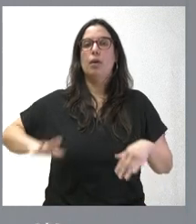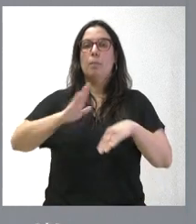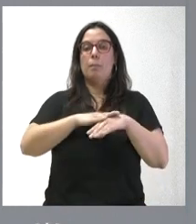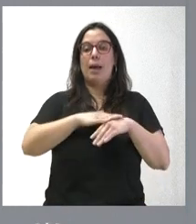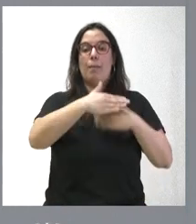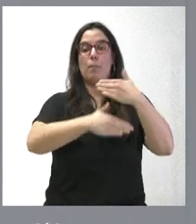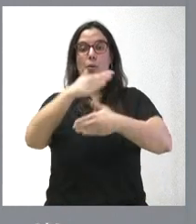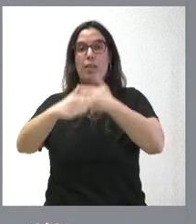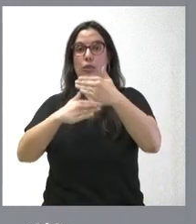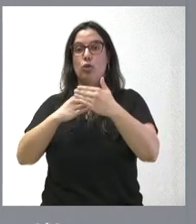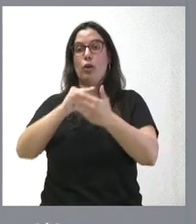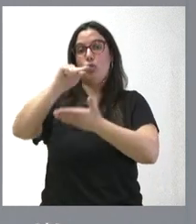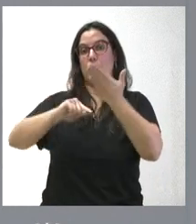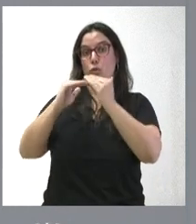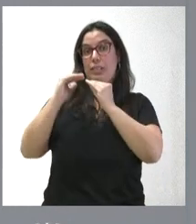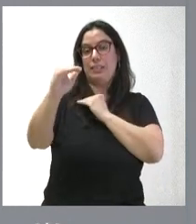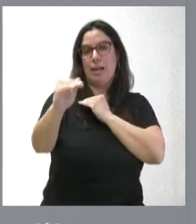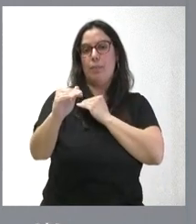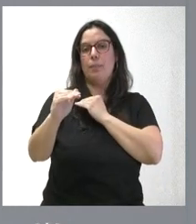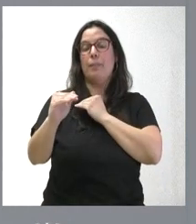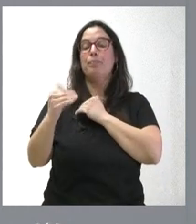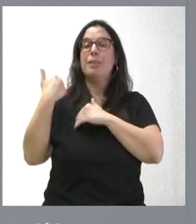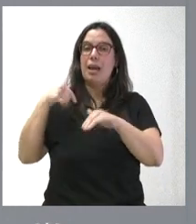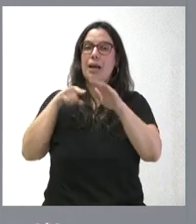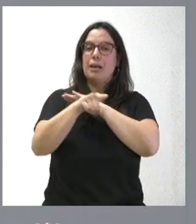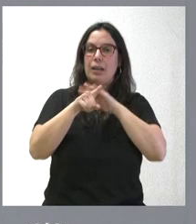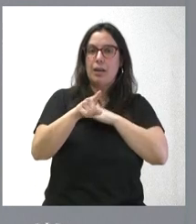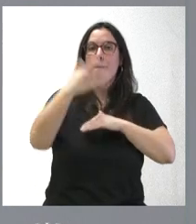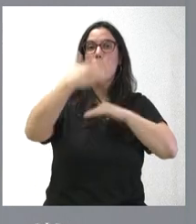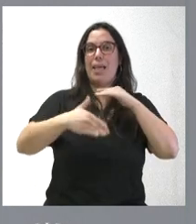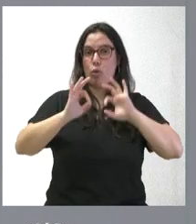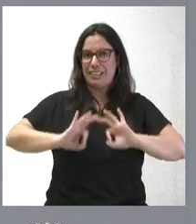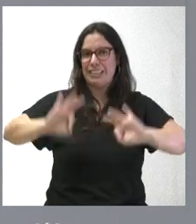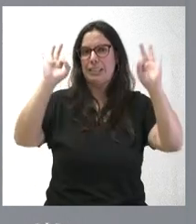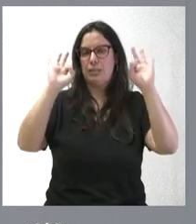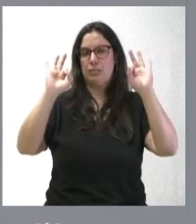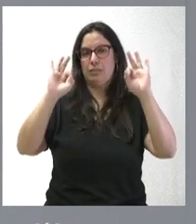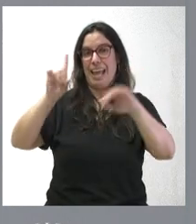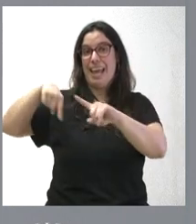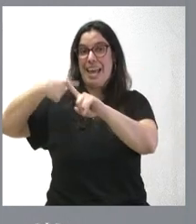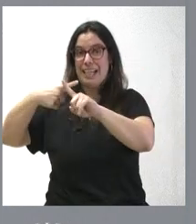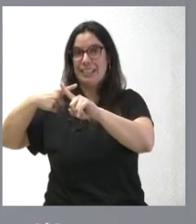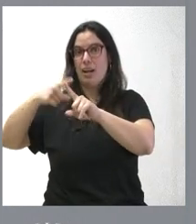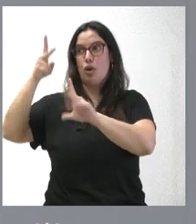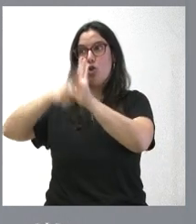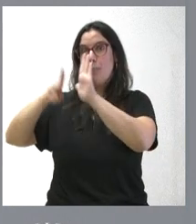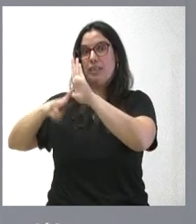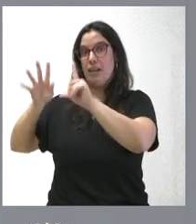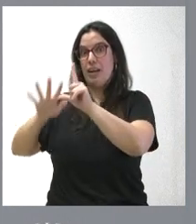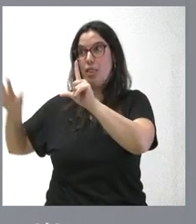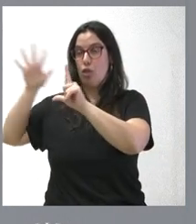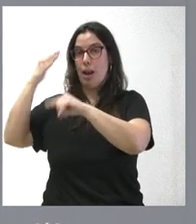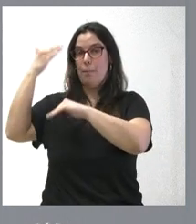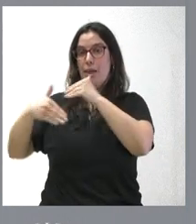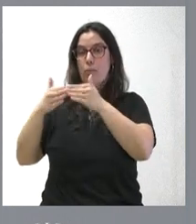estabilización y que se ha abierto un trámite o un plazo extraordinario por parte de la normativa nacional para